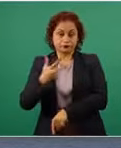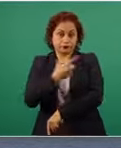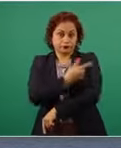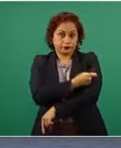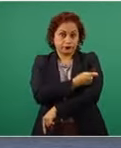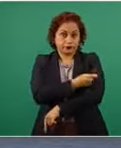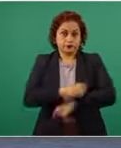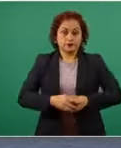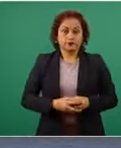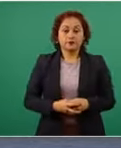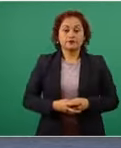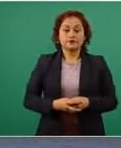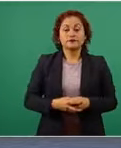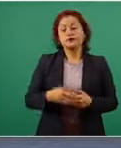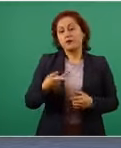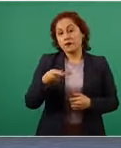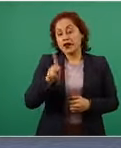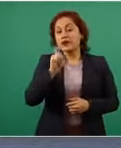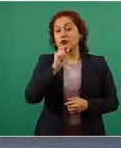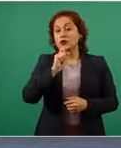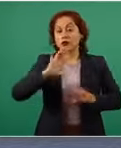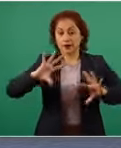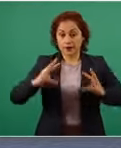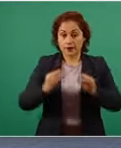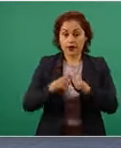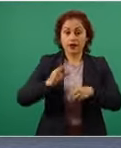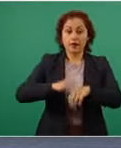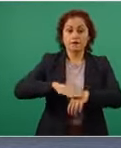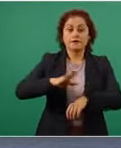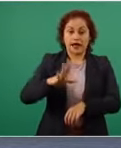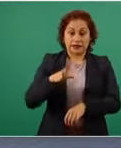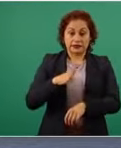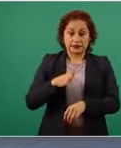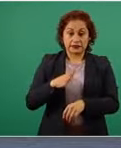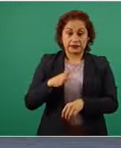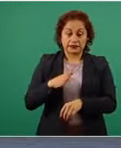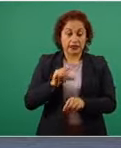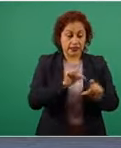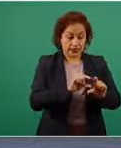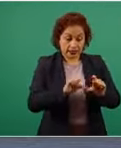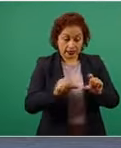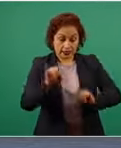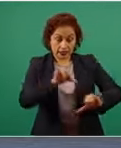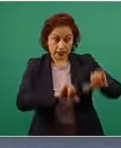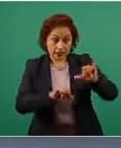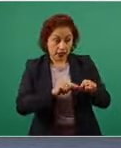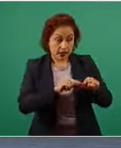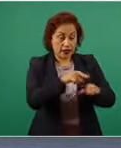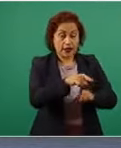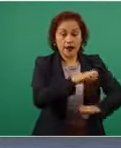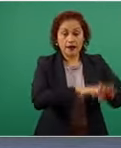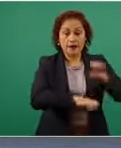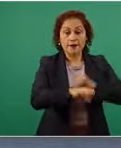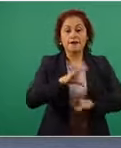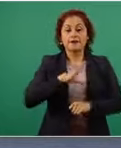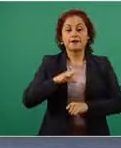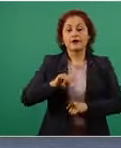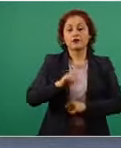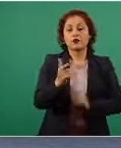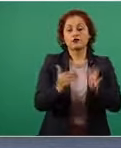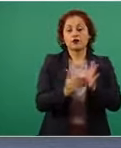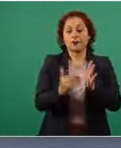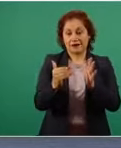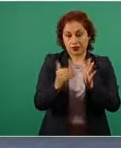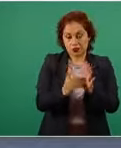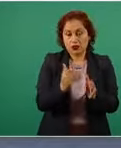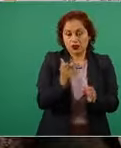que sumar, hay que tomar en cuenta, que hay 12 millones de dosis en proceso de envasado, que ya mencioné en AstraZeneca, en Leomont, y dos millones